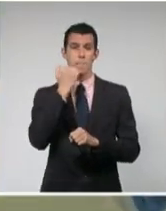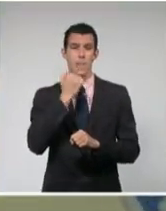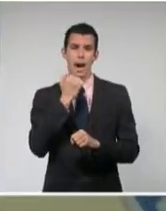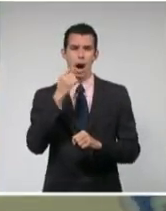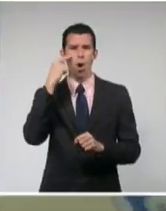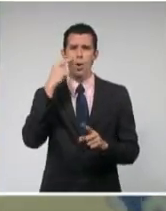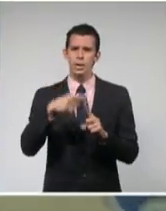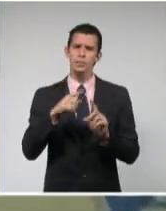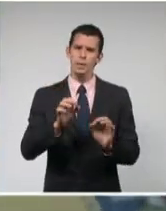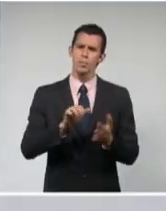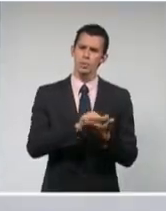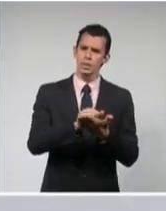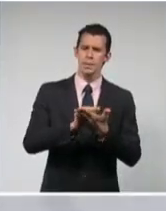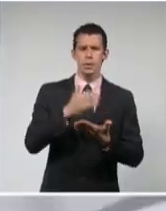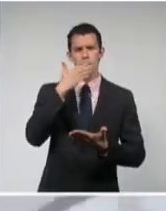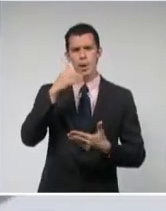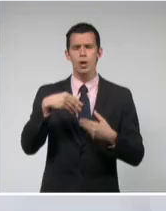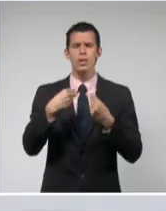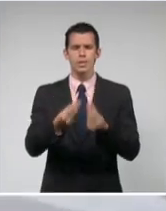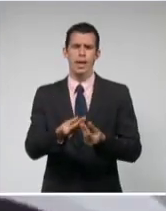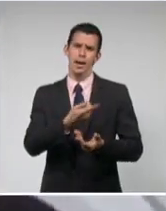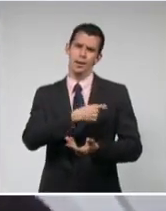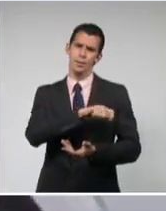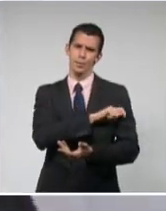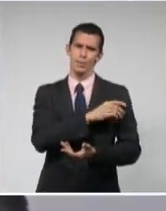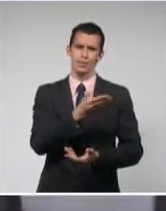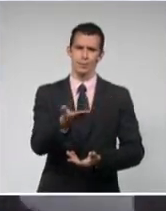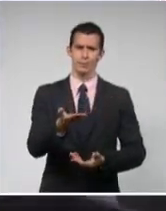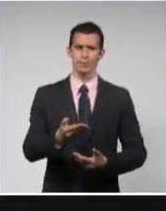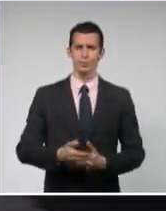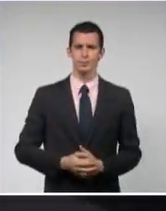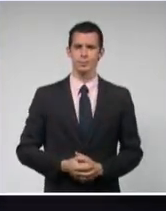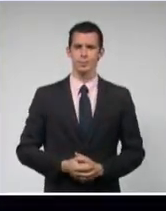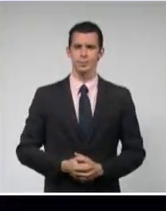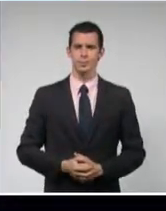para complacer a todos sus clientes. Mara y Suárez, Sistema Informativo de la Tierra.